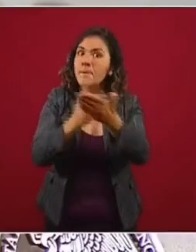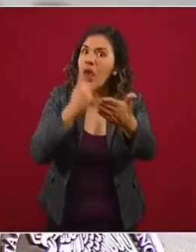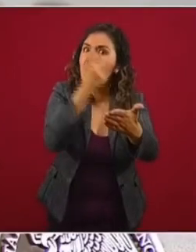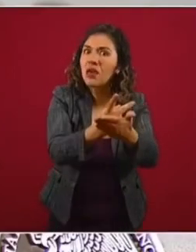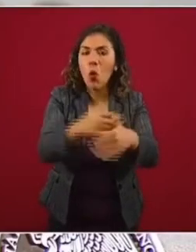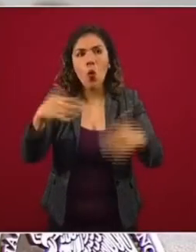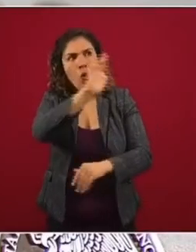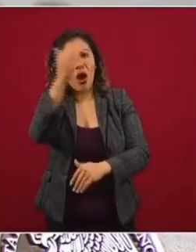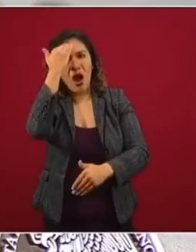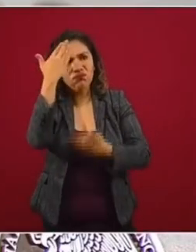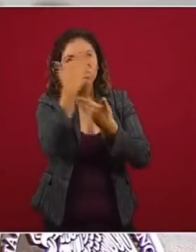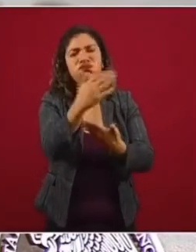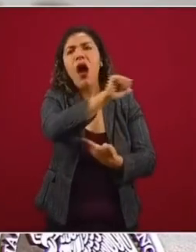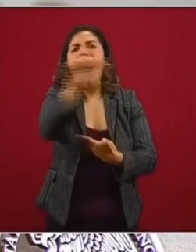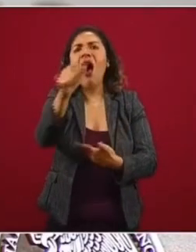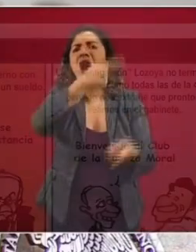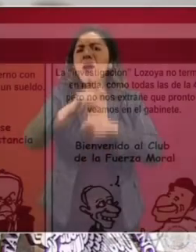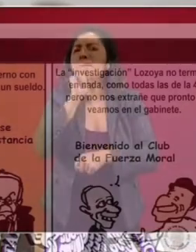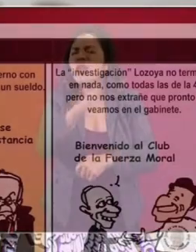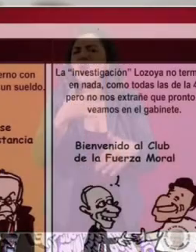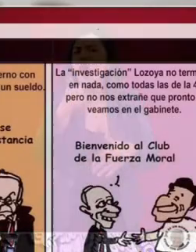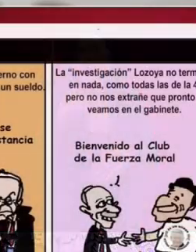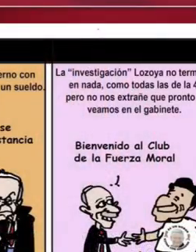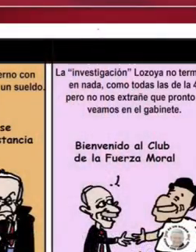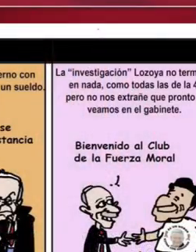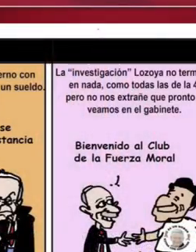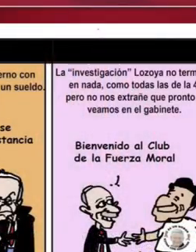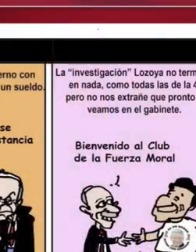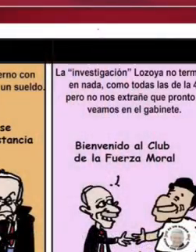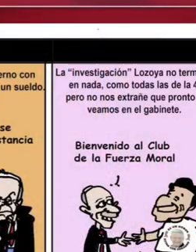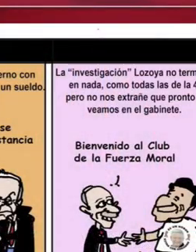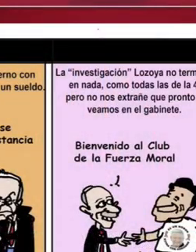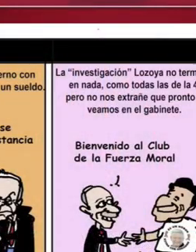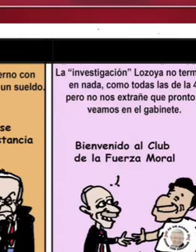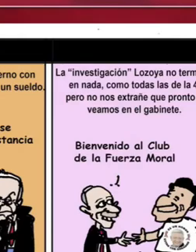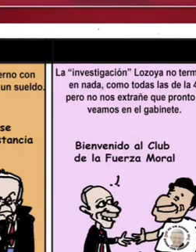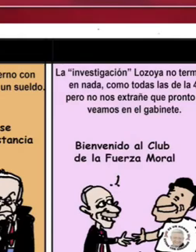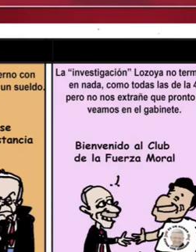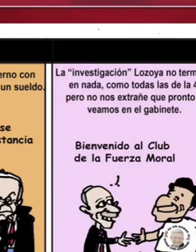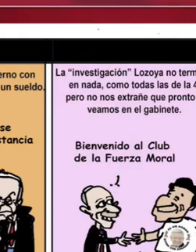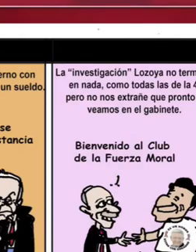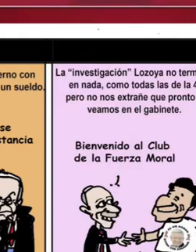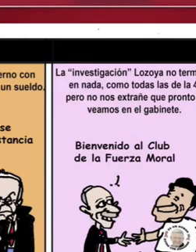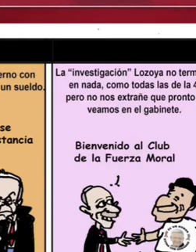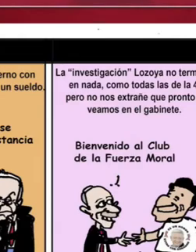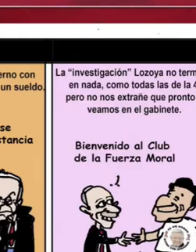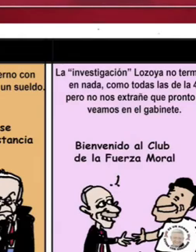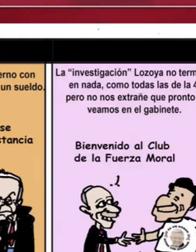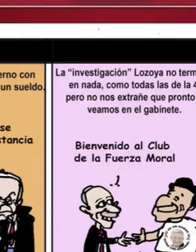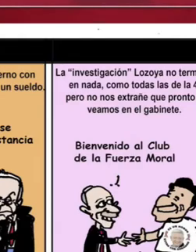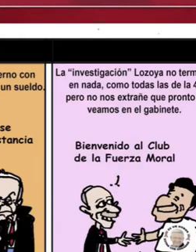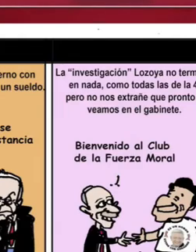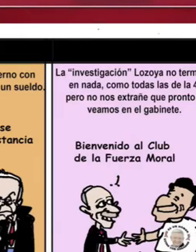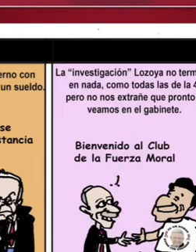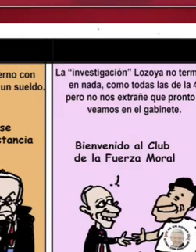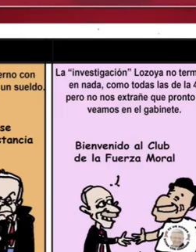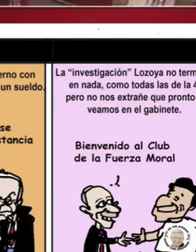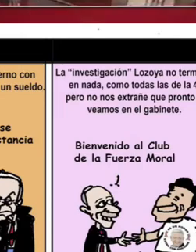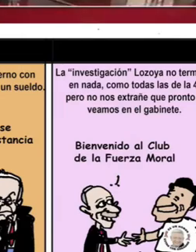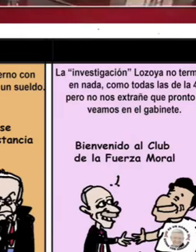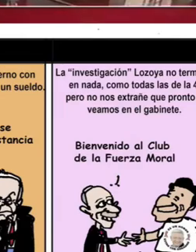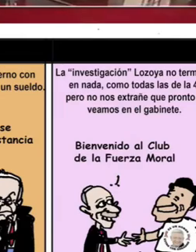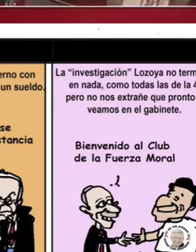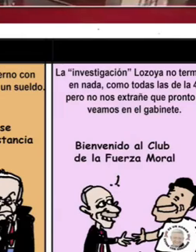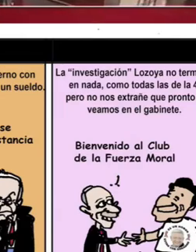reconocía a los corruptos. Se les consideraba muy hábiles, astutos. Entonces, por eso es muy importante este juicio,